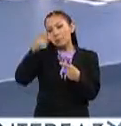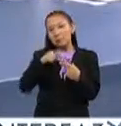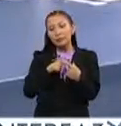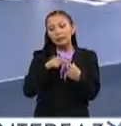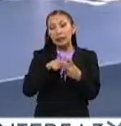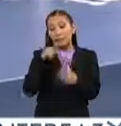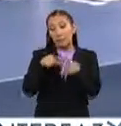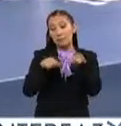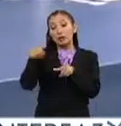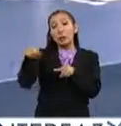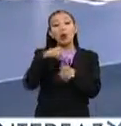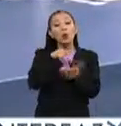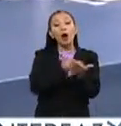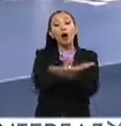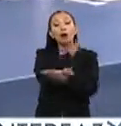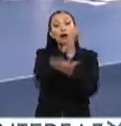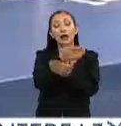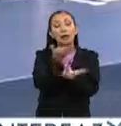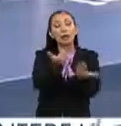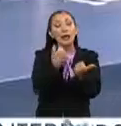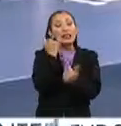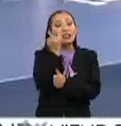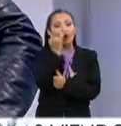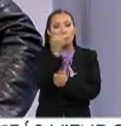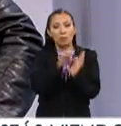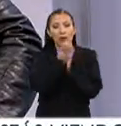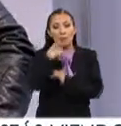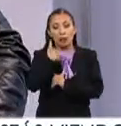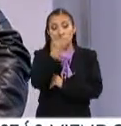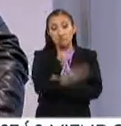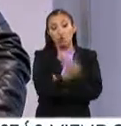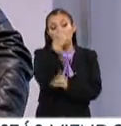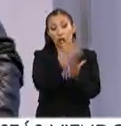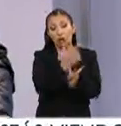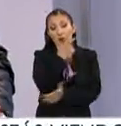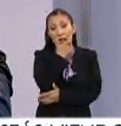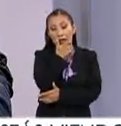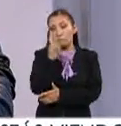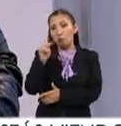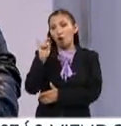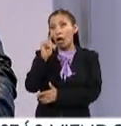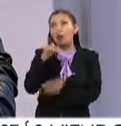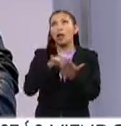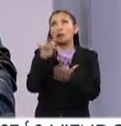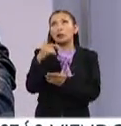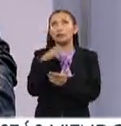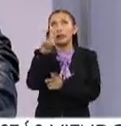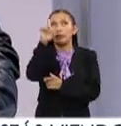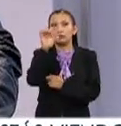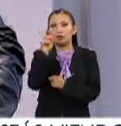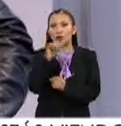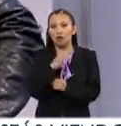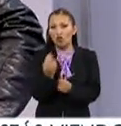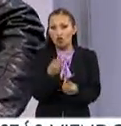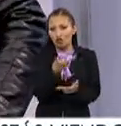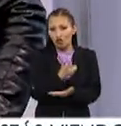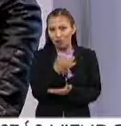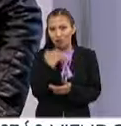Y bueno, depende a qué lugar te vayas, te piden cierto idioma, ¿no? Por ejemplo, a me pidieron solamente inglés. ¿Polaco no? Gracias. afortunadamente.